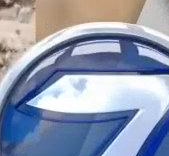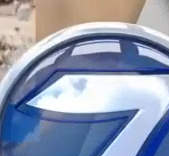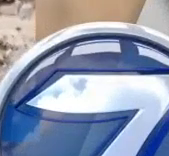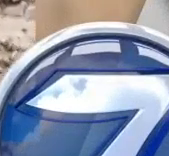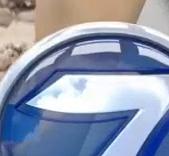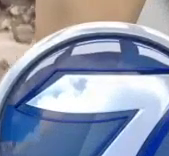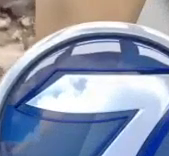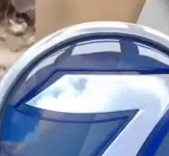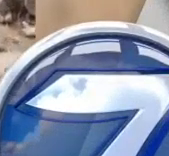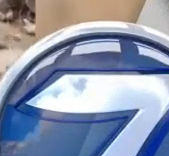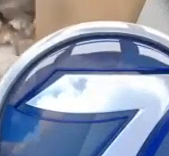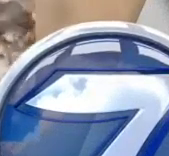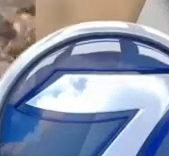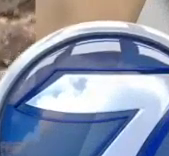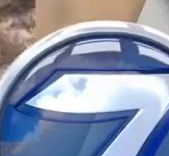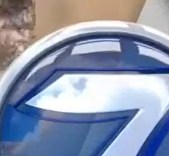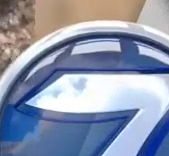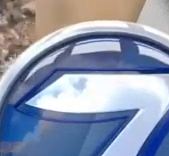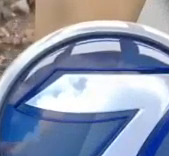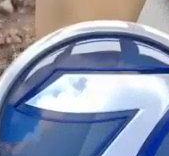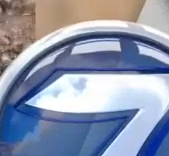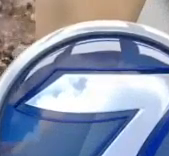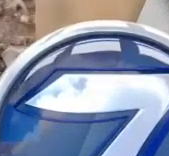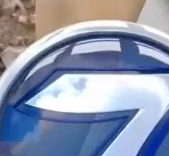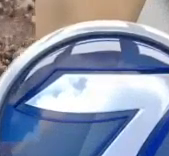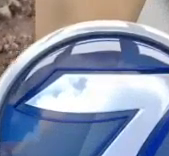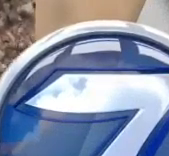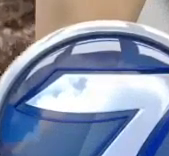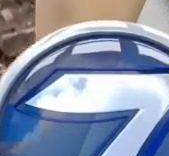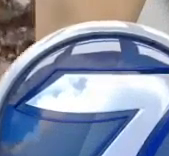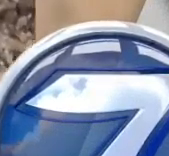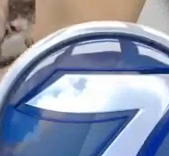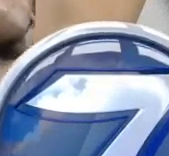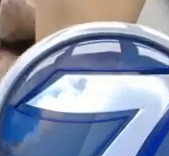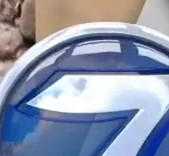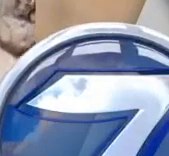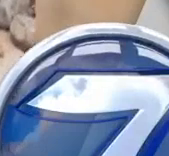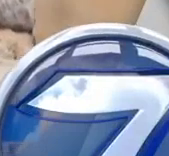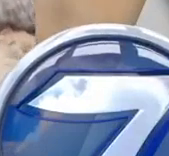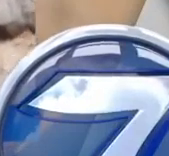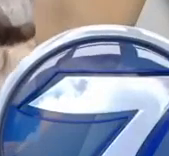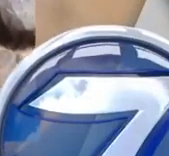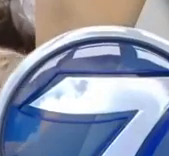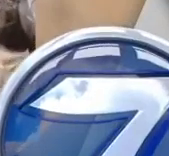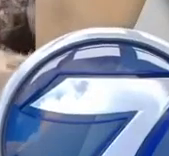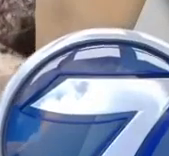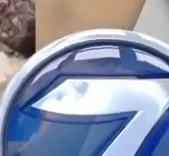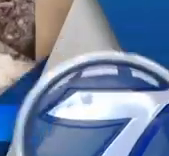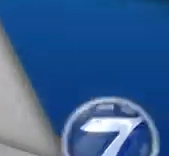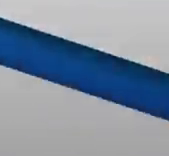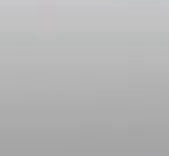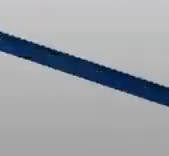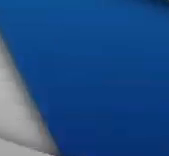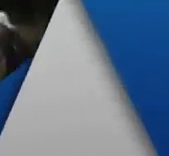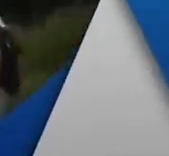parcialmente destruida por torrencial lluvia. Esta aldea había sido devastada por ETA.